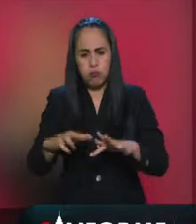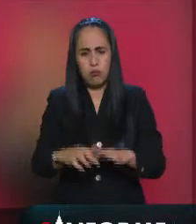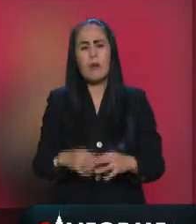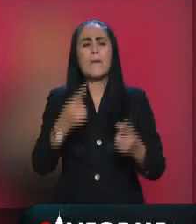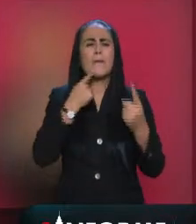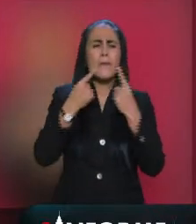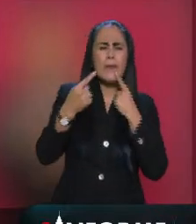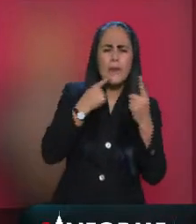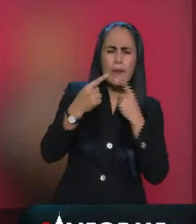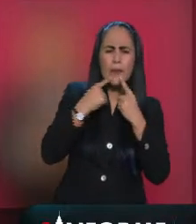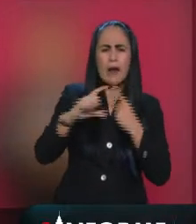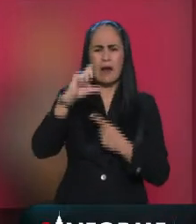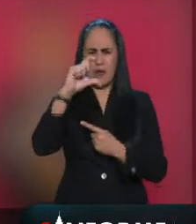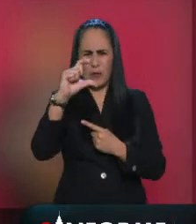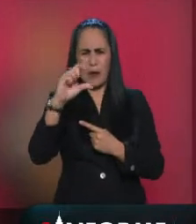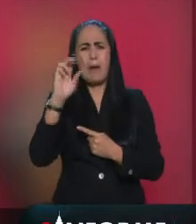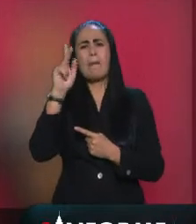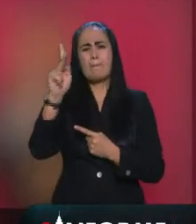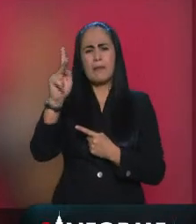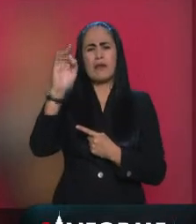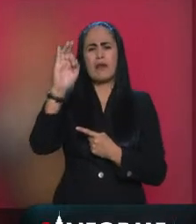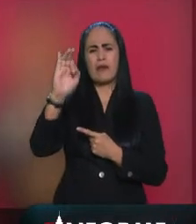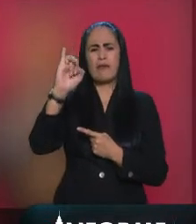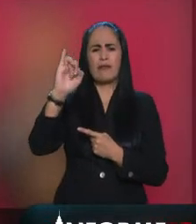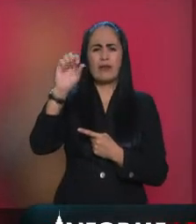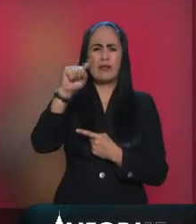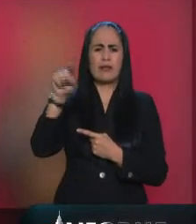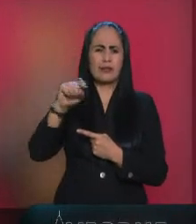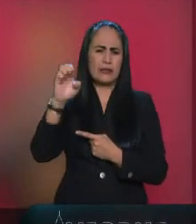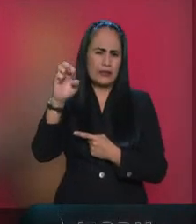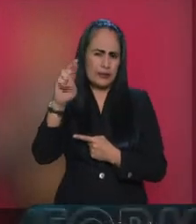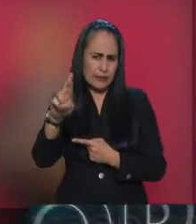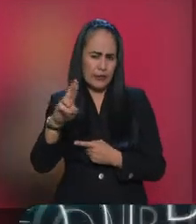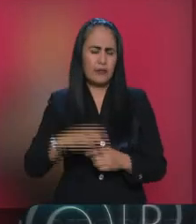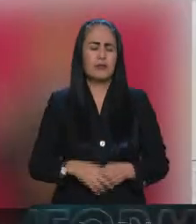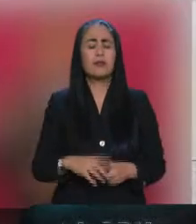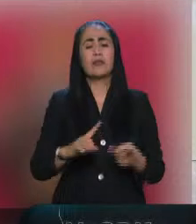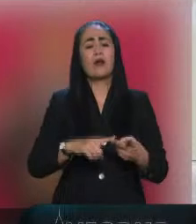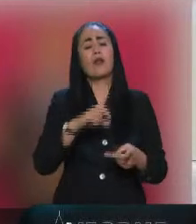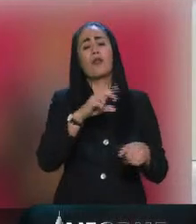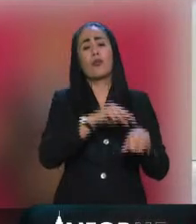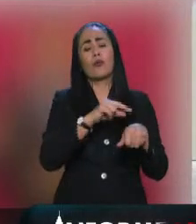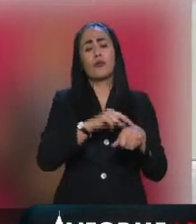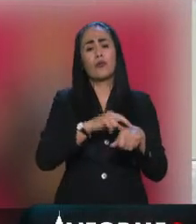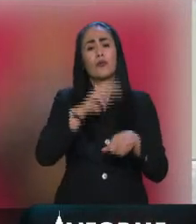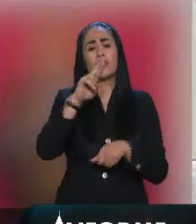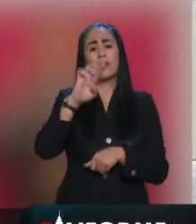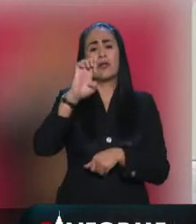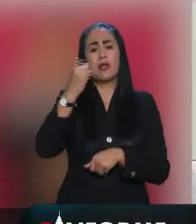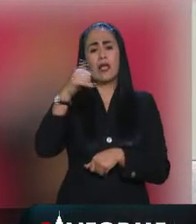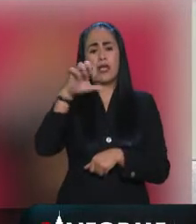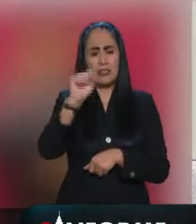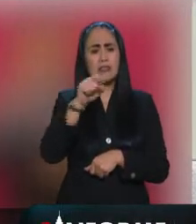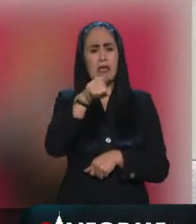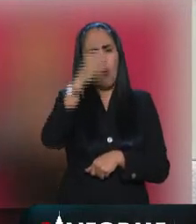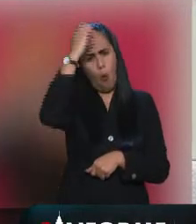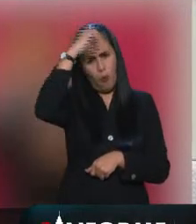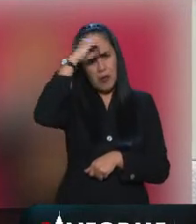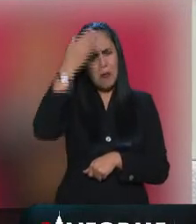medicamento de Pfizer y el doctor Reyes Terán dio su opinión favorable